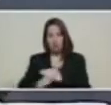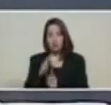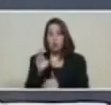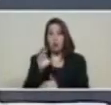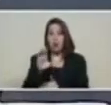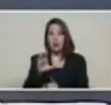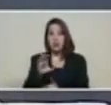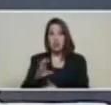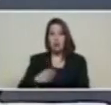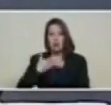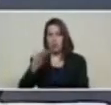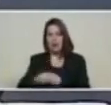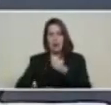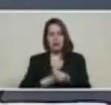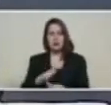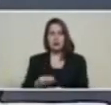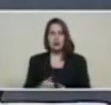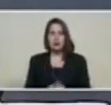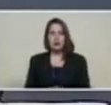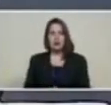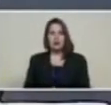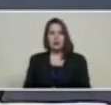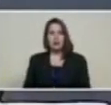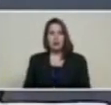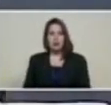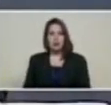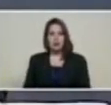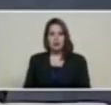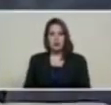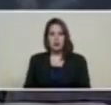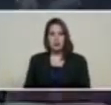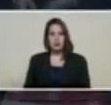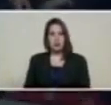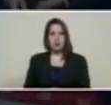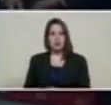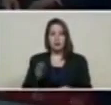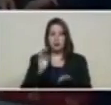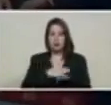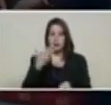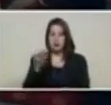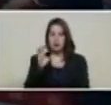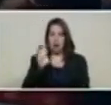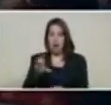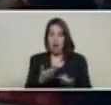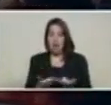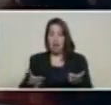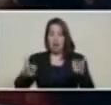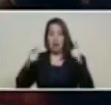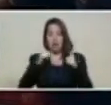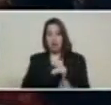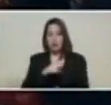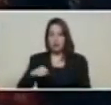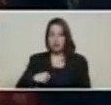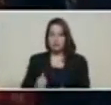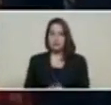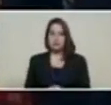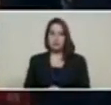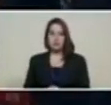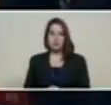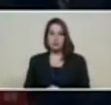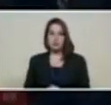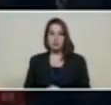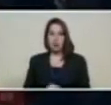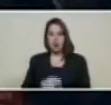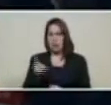que puede hacerlo porque somos un país libre libre soberano que no le rinde